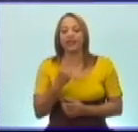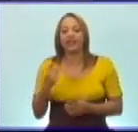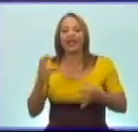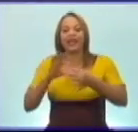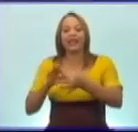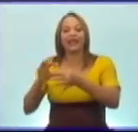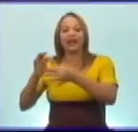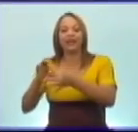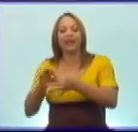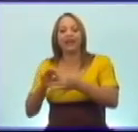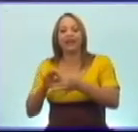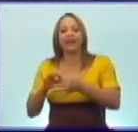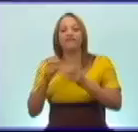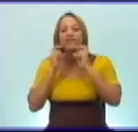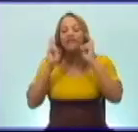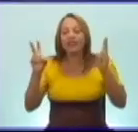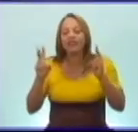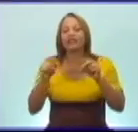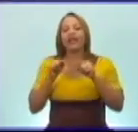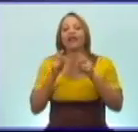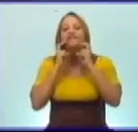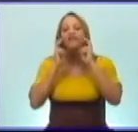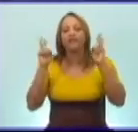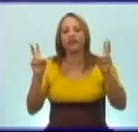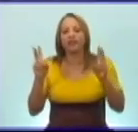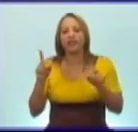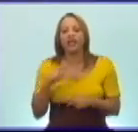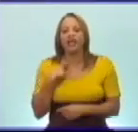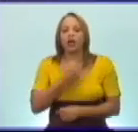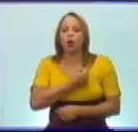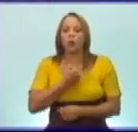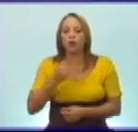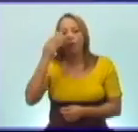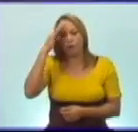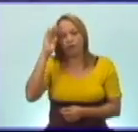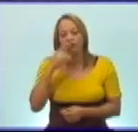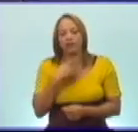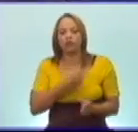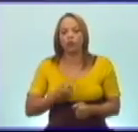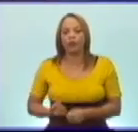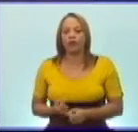vivir es vivir en oprobio y a frente a asumir.